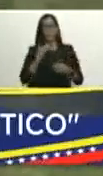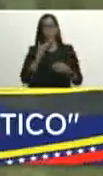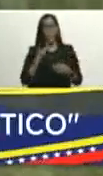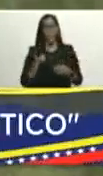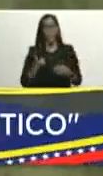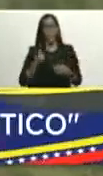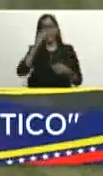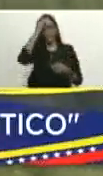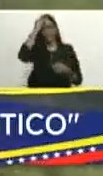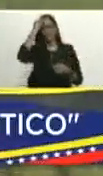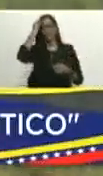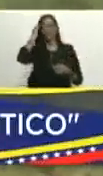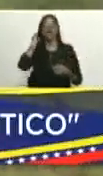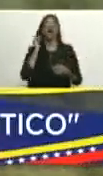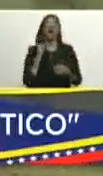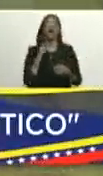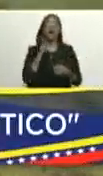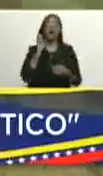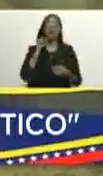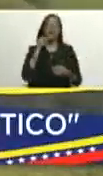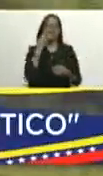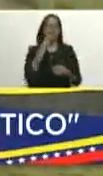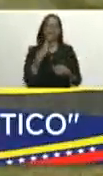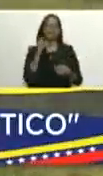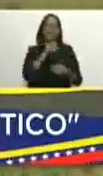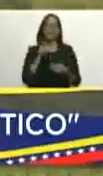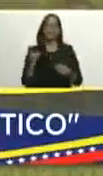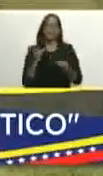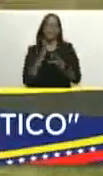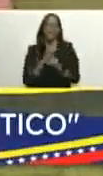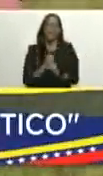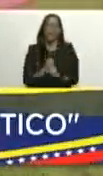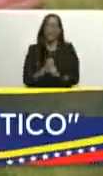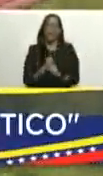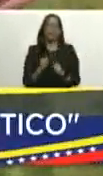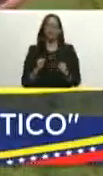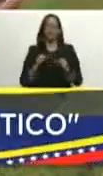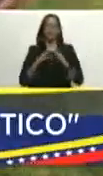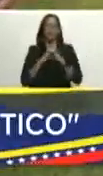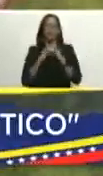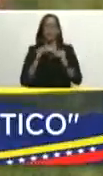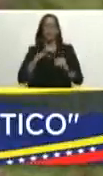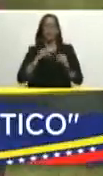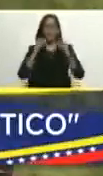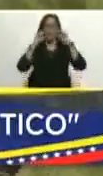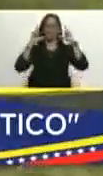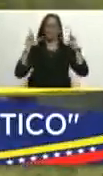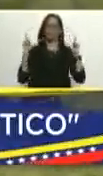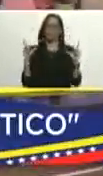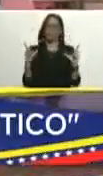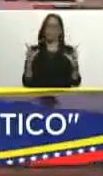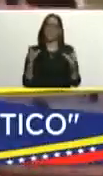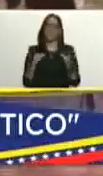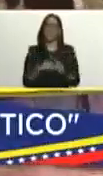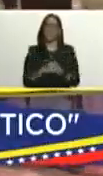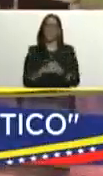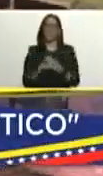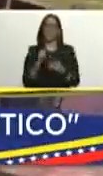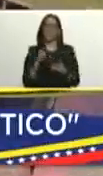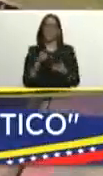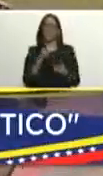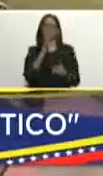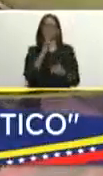imágenes que usted también su personal de confianza todos quedaron maravillados y esperamos que sea la noticia que usted reciba